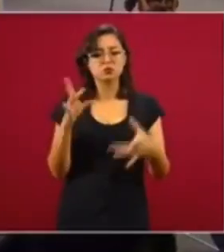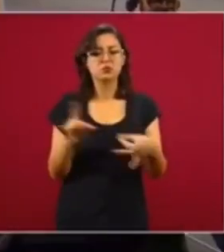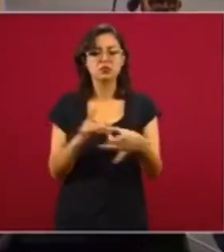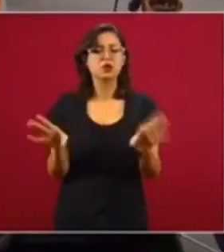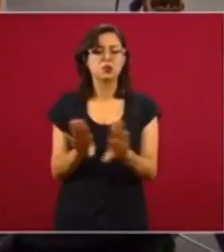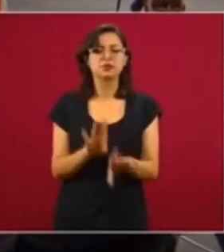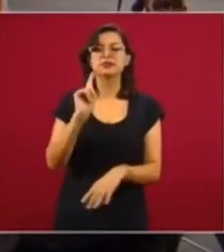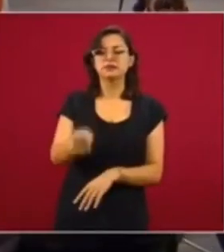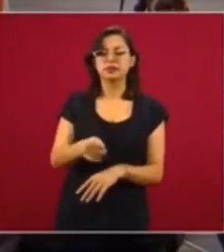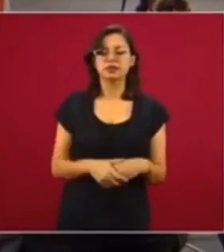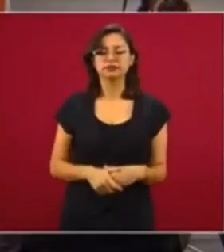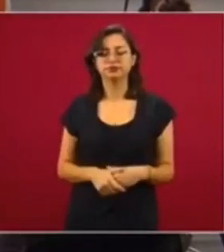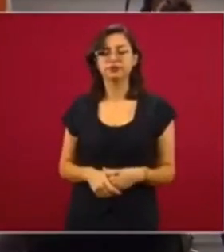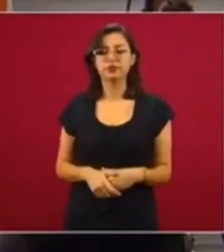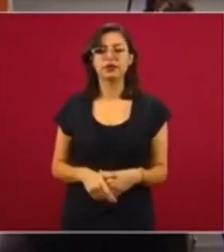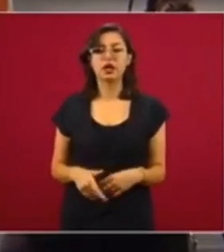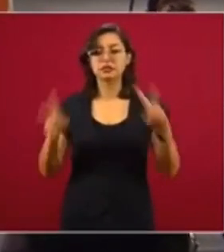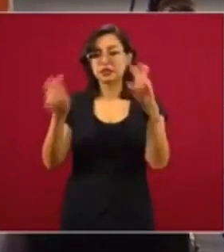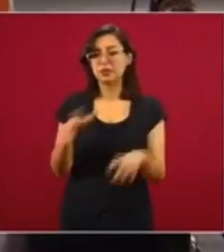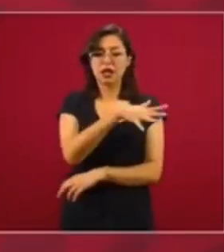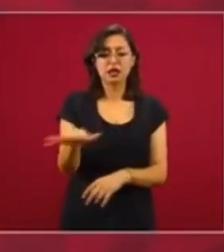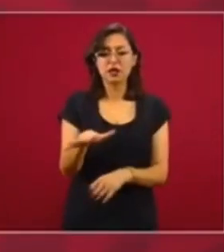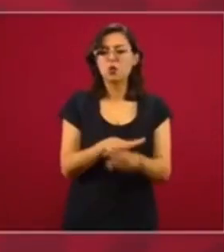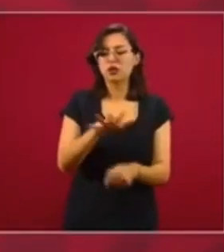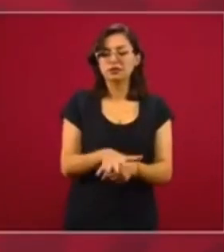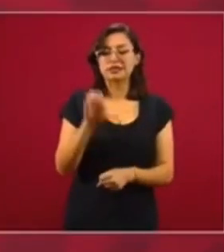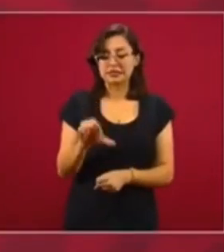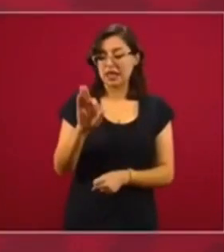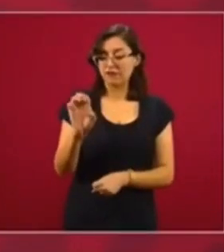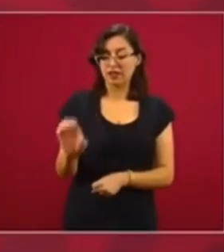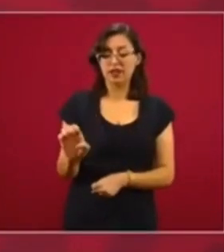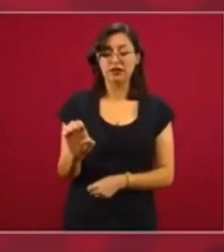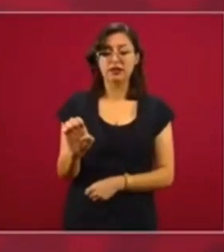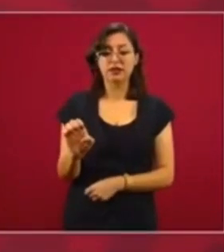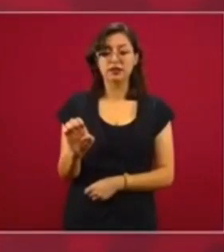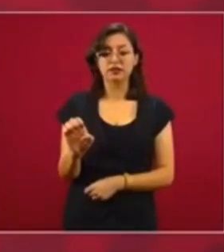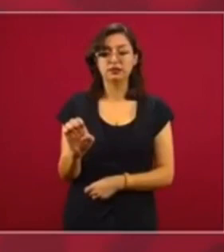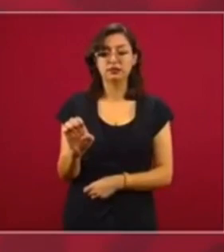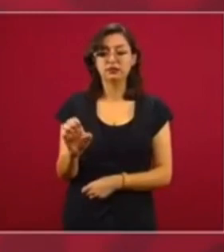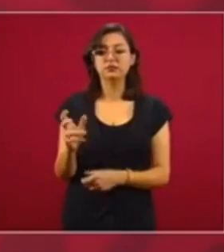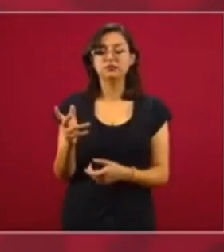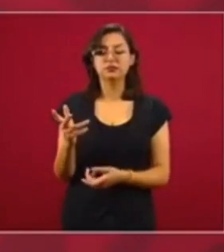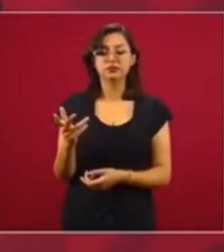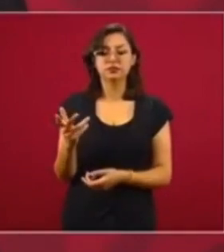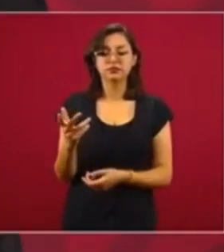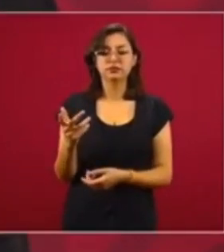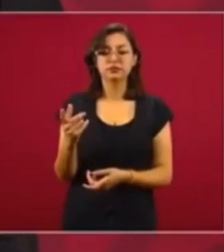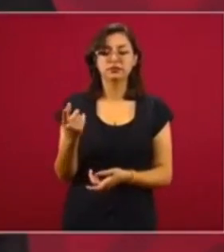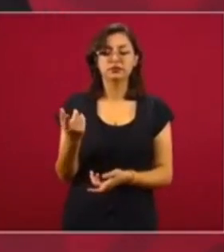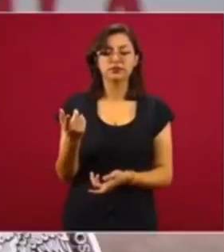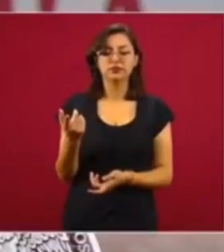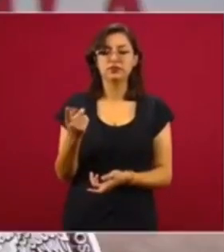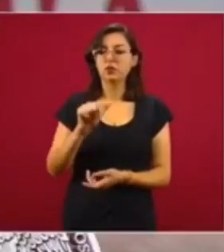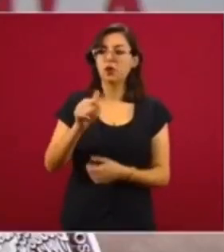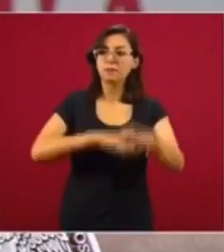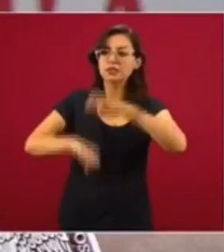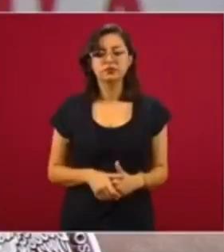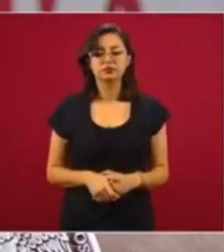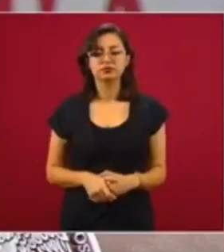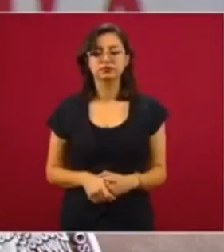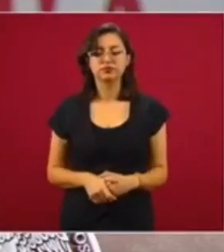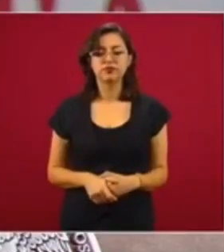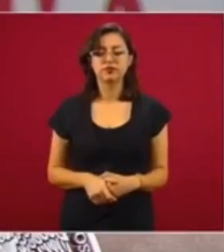En términos generales, se trata de que la Comisión Federal de Electricidad le compra energía a particulares.